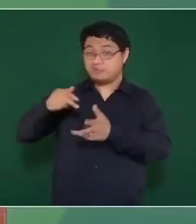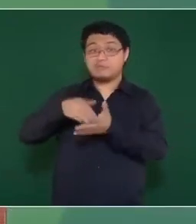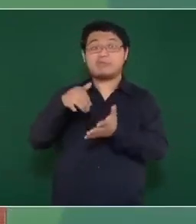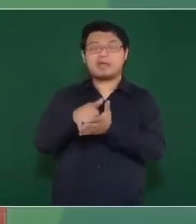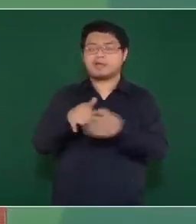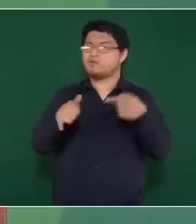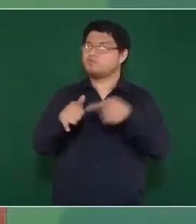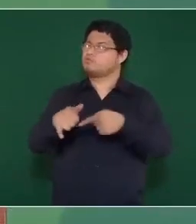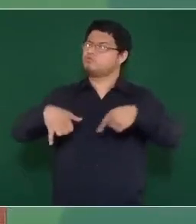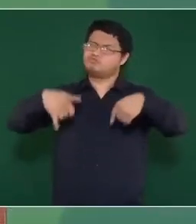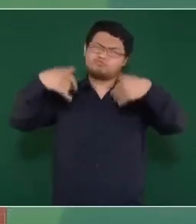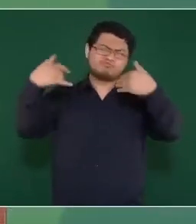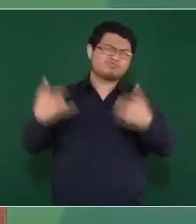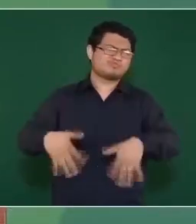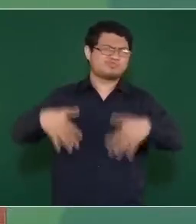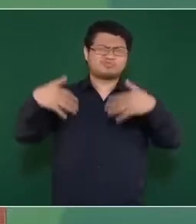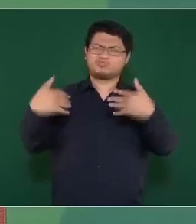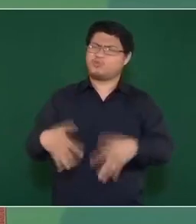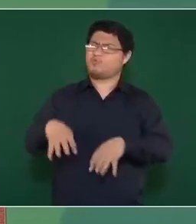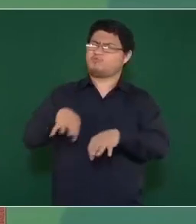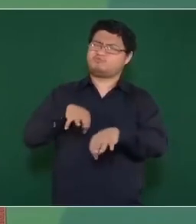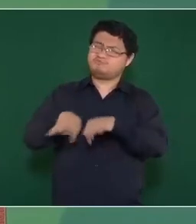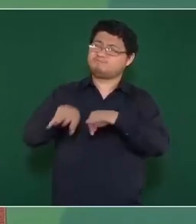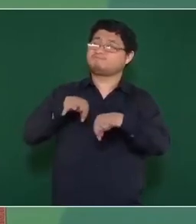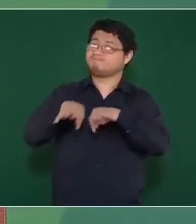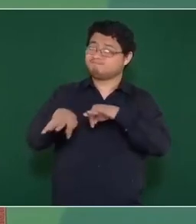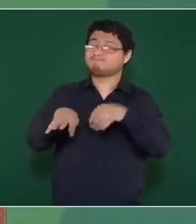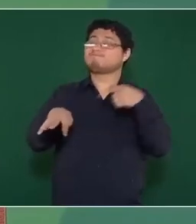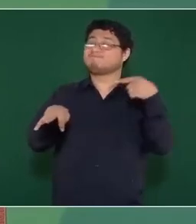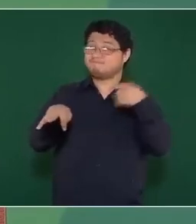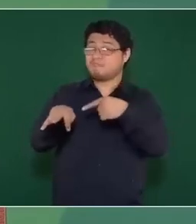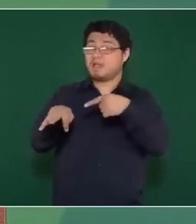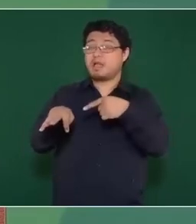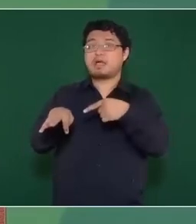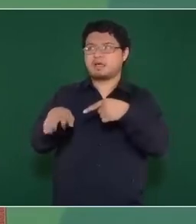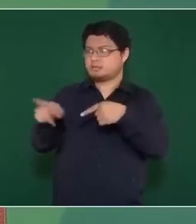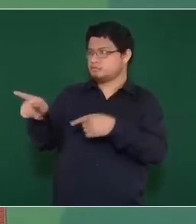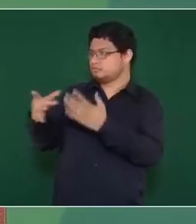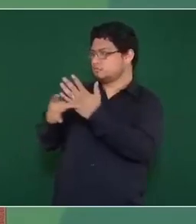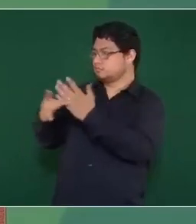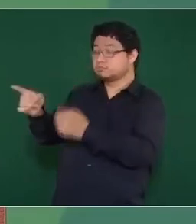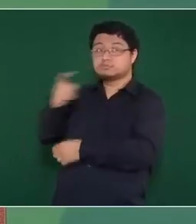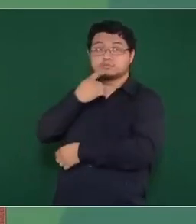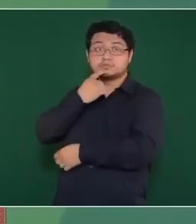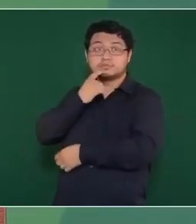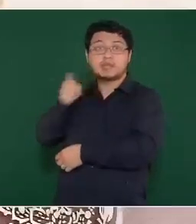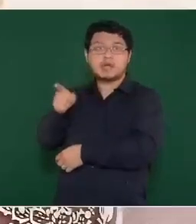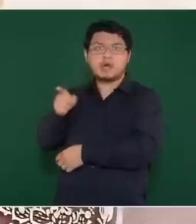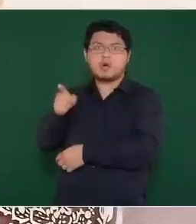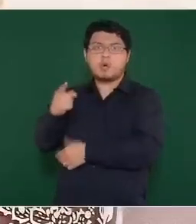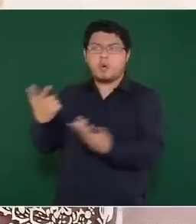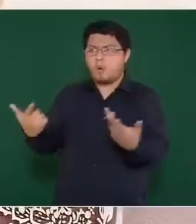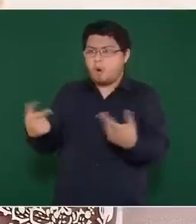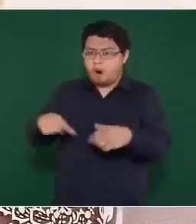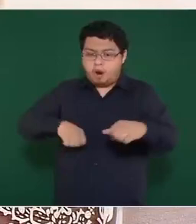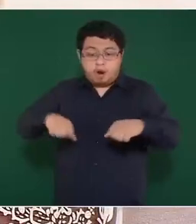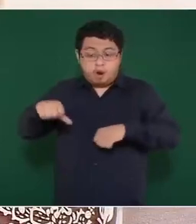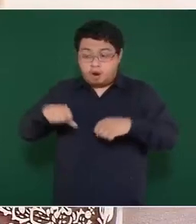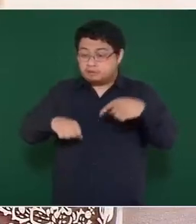titánica. Como decía Andrés Manuel, es la obra más grande que se está haciendo en materia